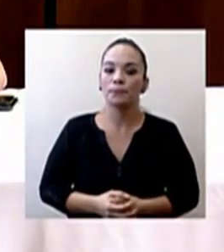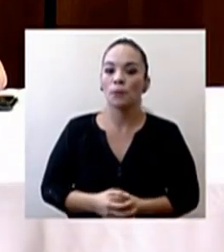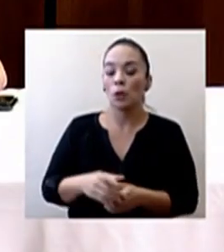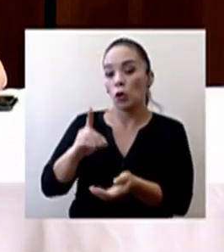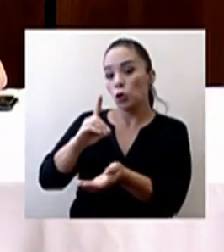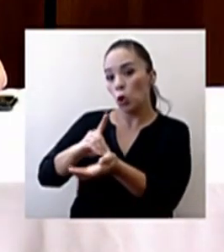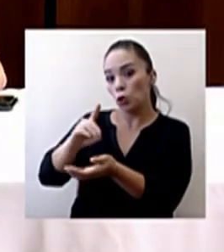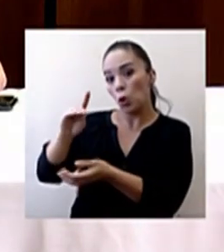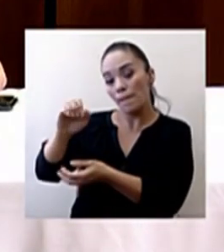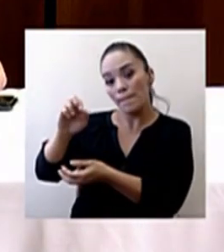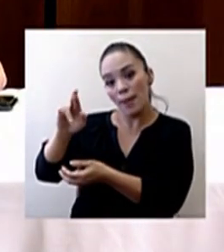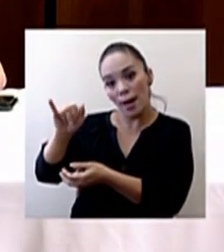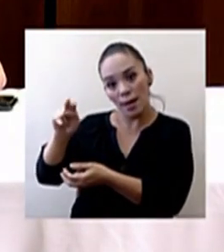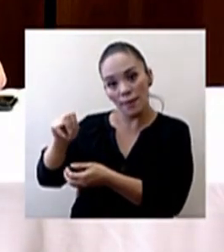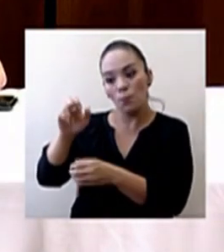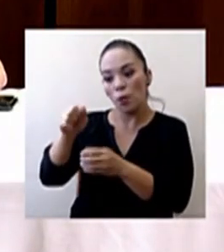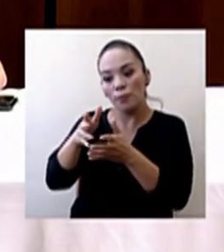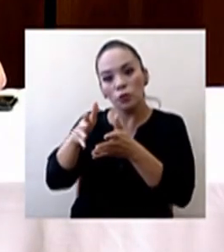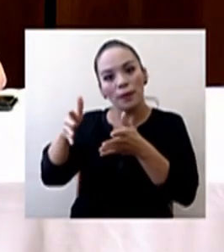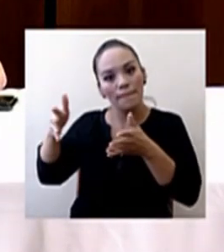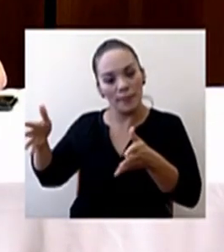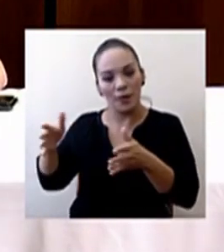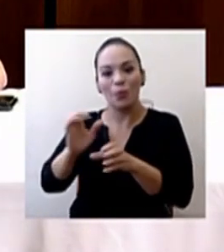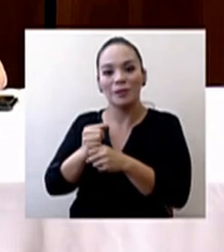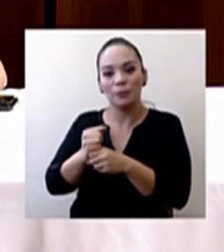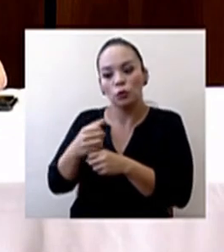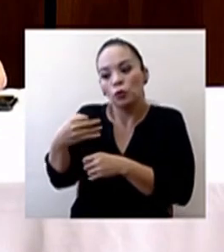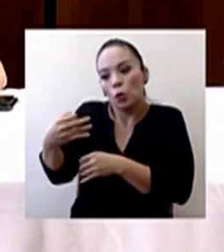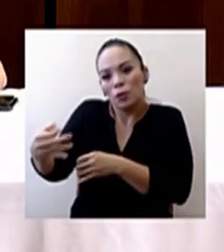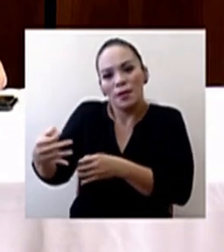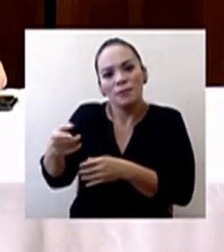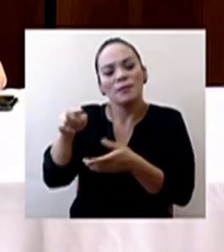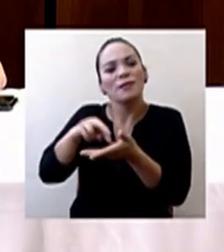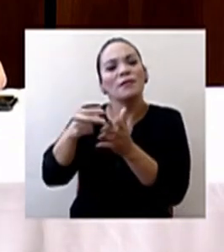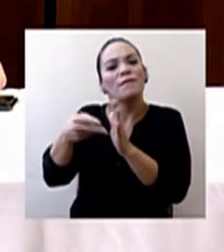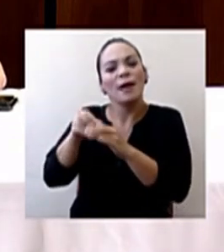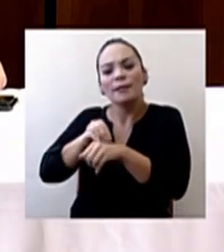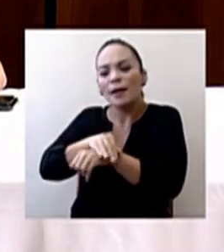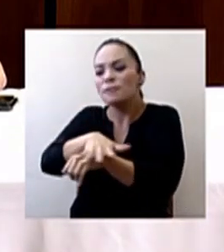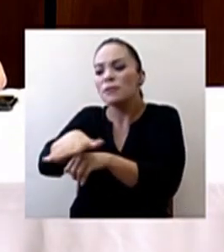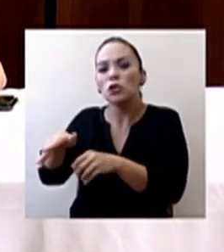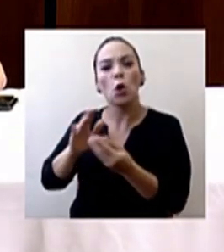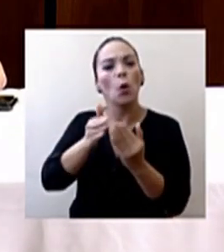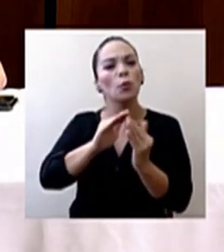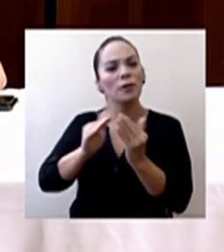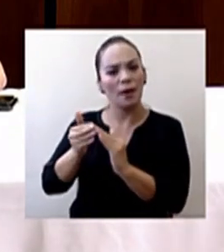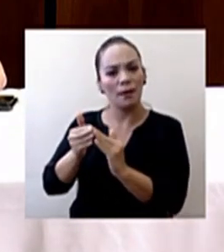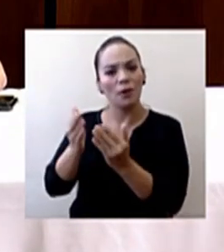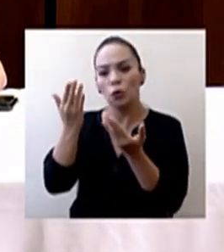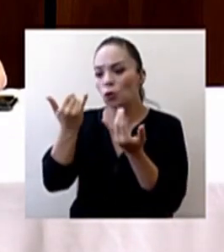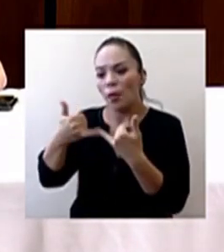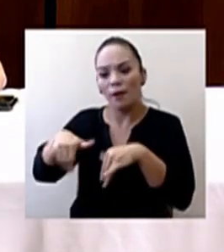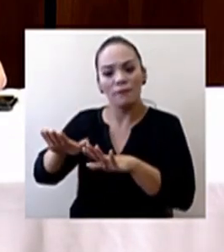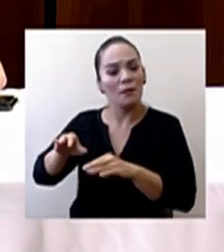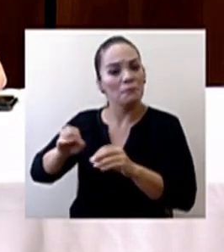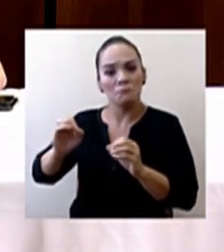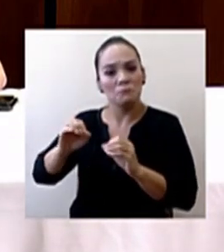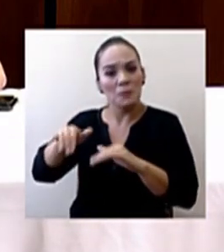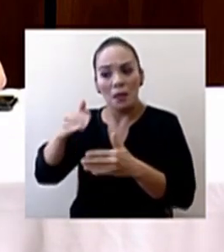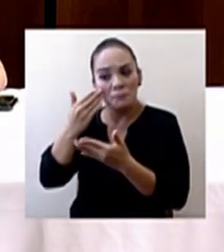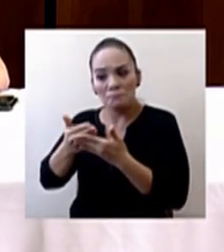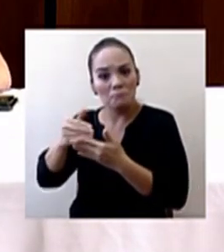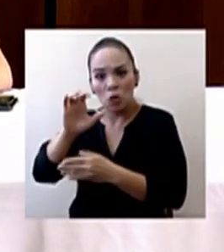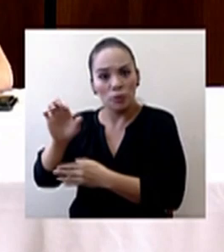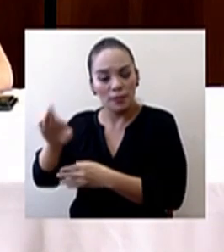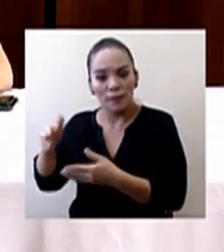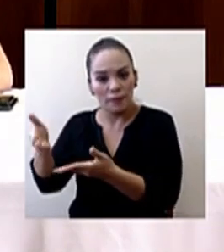si podemos ampliar, como lo hacemos casi diariamente, qué es transmisión comunitaria y por qué todavía no se dice que se ha evidenciado en